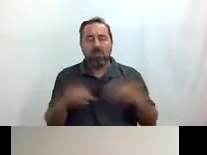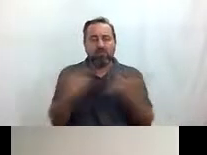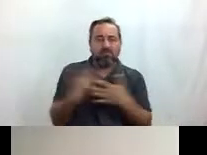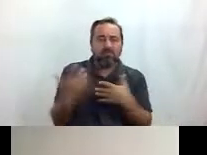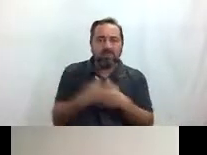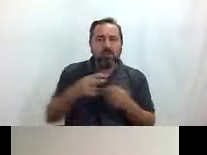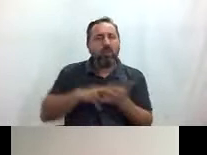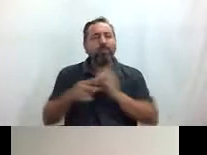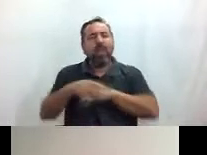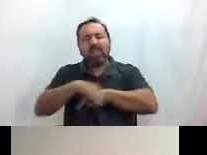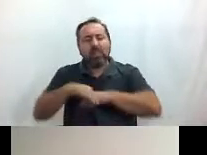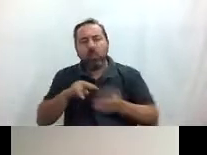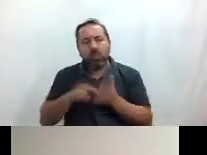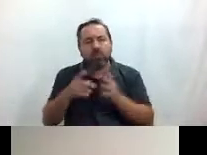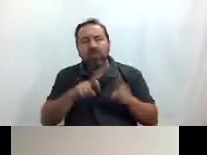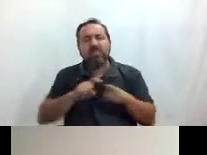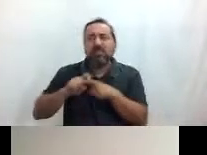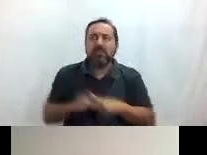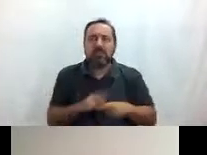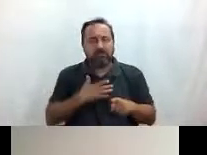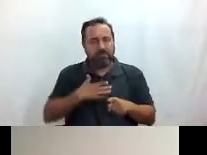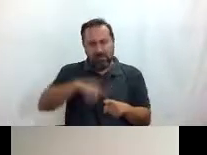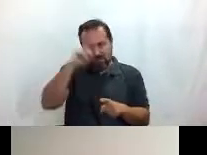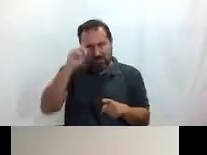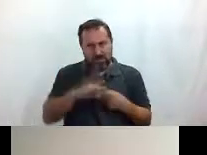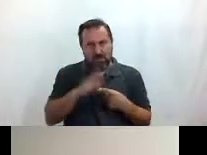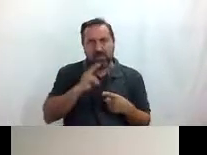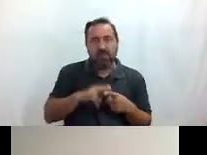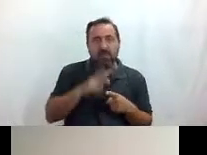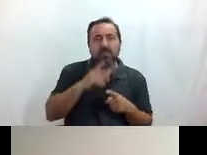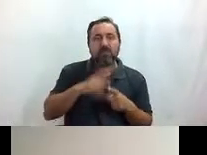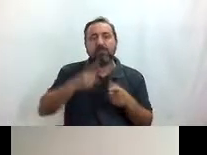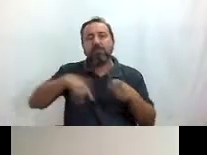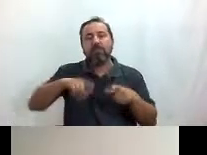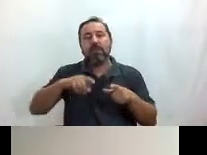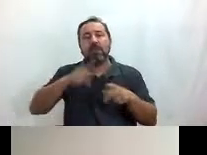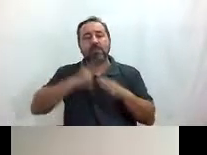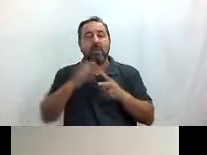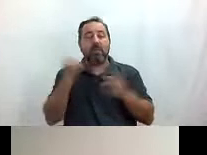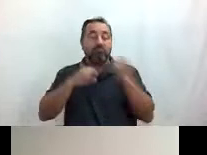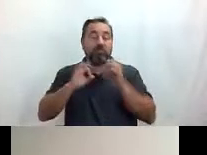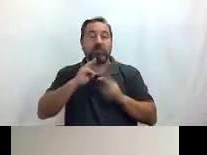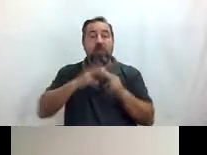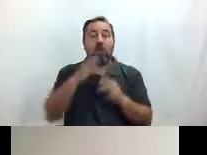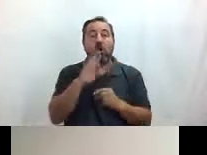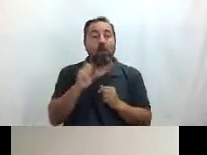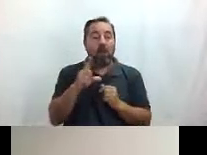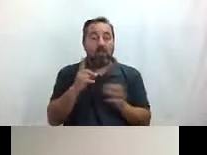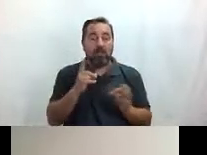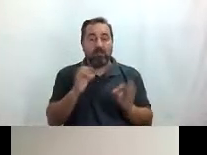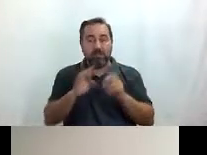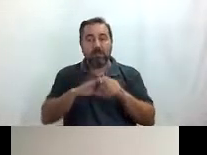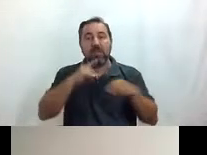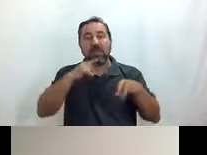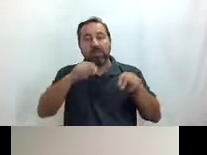tienda está inspirada en elementos típicos madrileños como son las corralas los corrales de comedias con sus tendederos de ropa